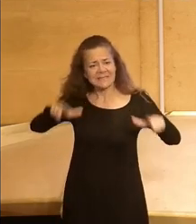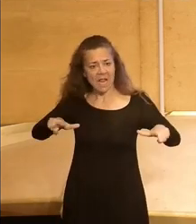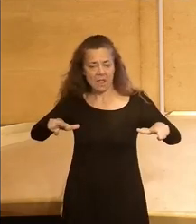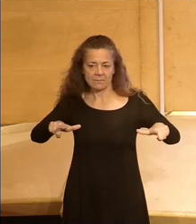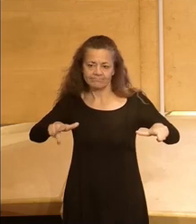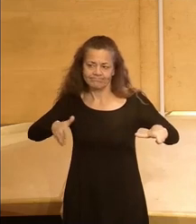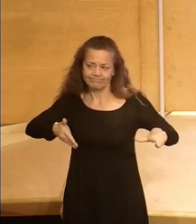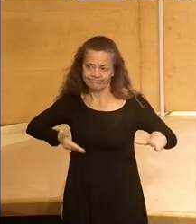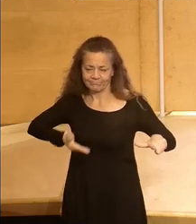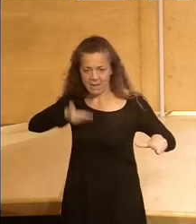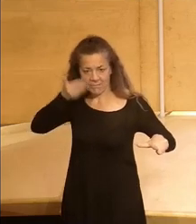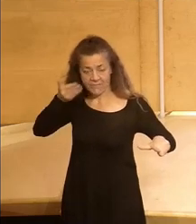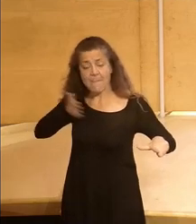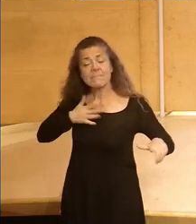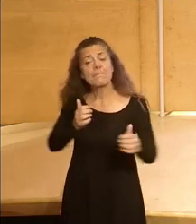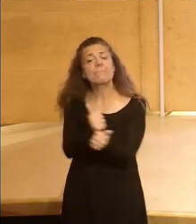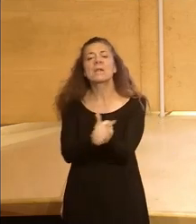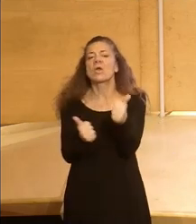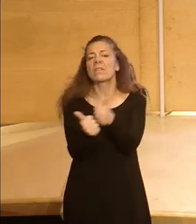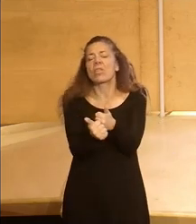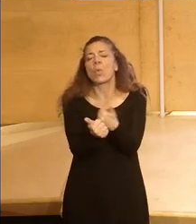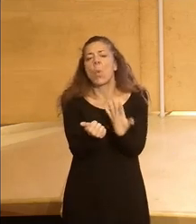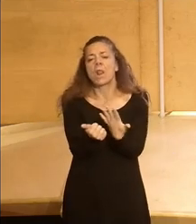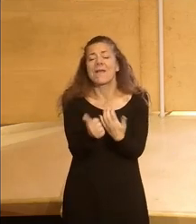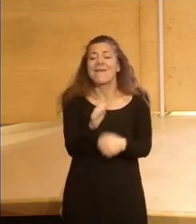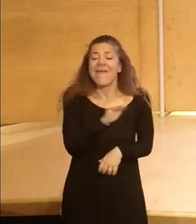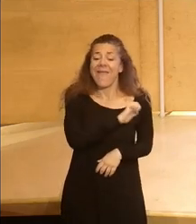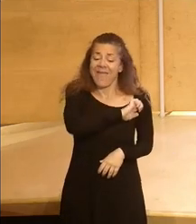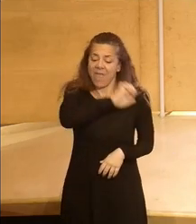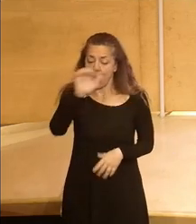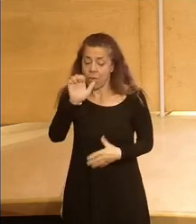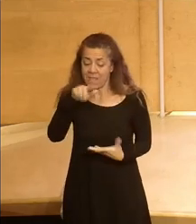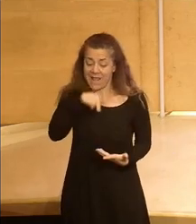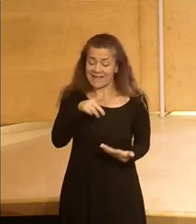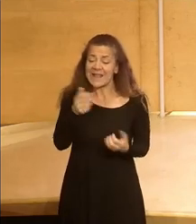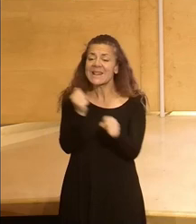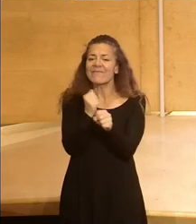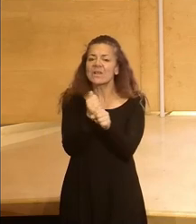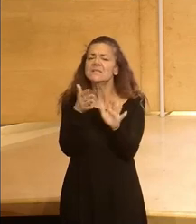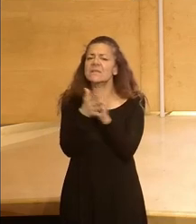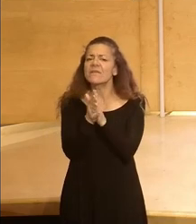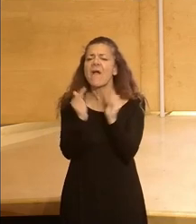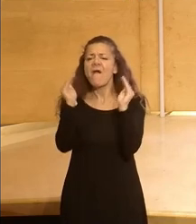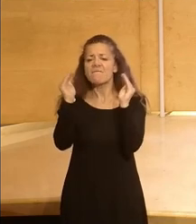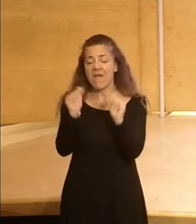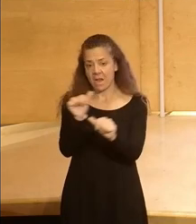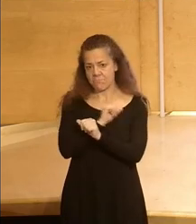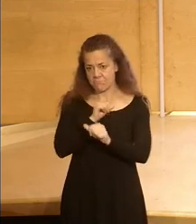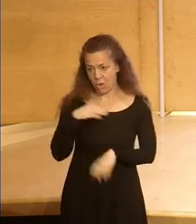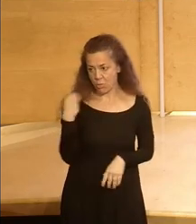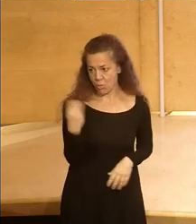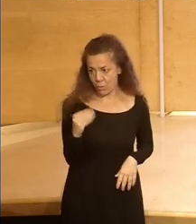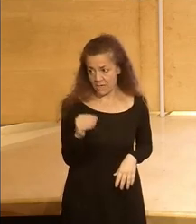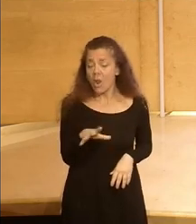privilegiados mi prioridad es europeizar el mercado laboral y eso quiere decir bajar el desempleo juvenil